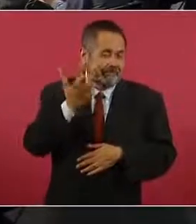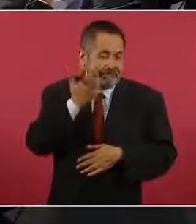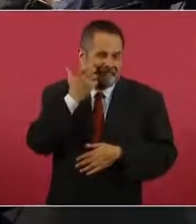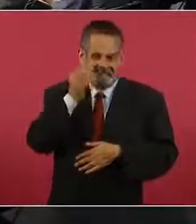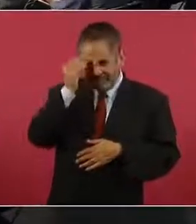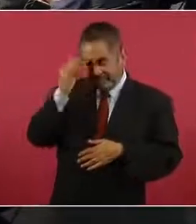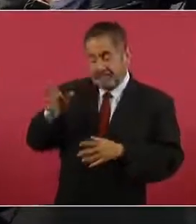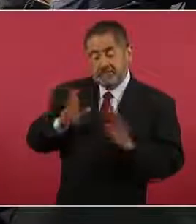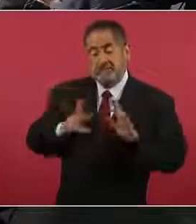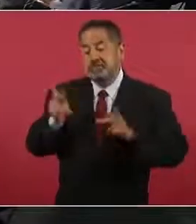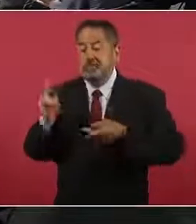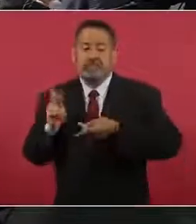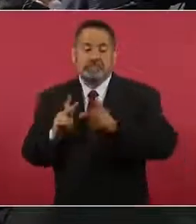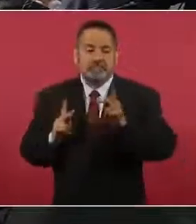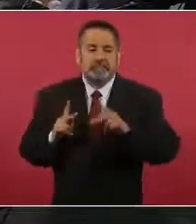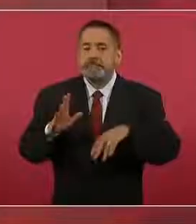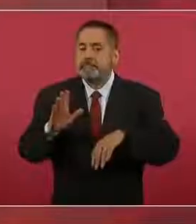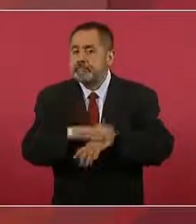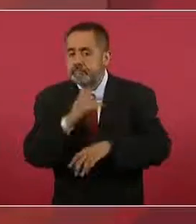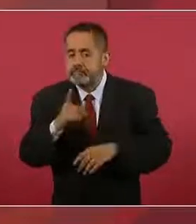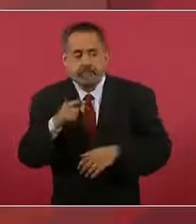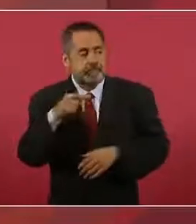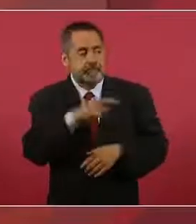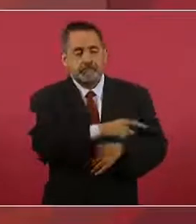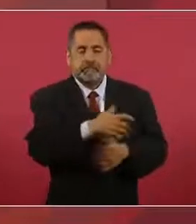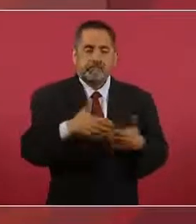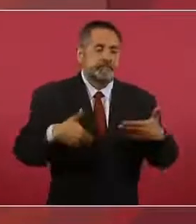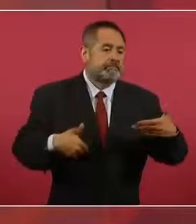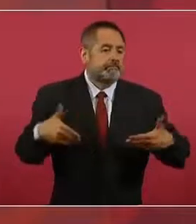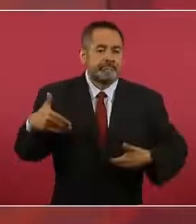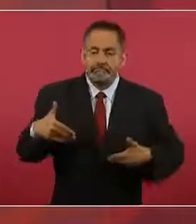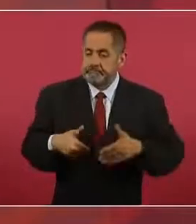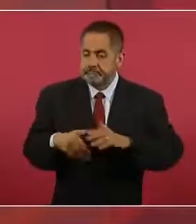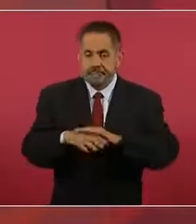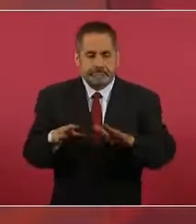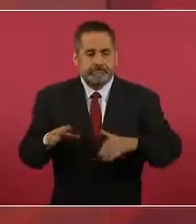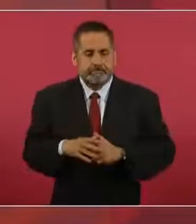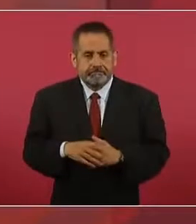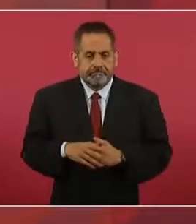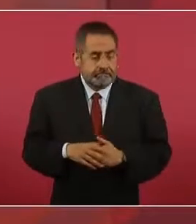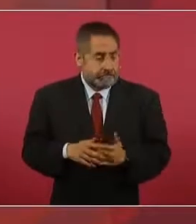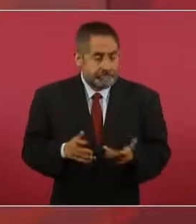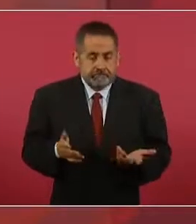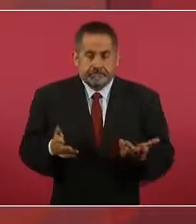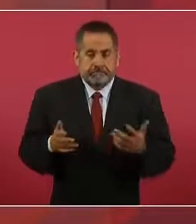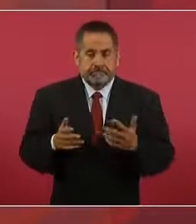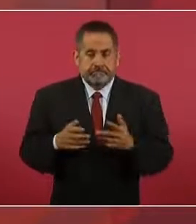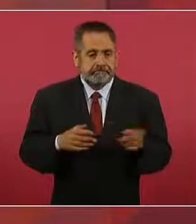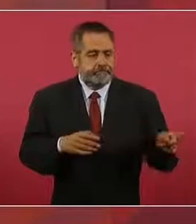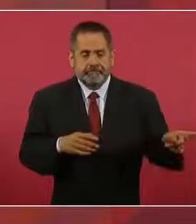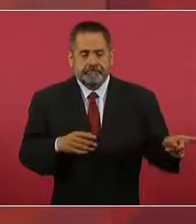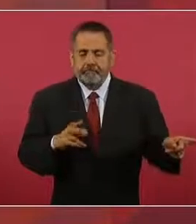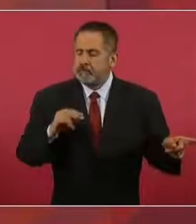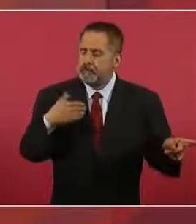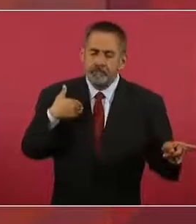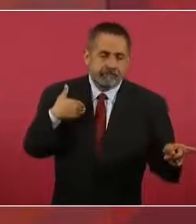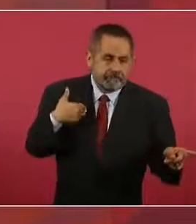que ver con la molestia que todavía no digieren,